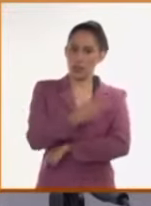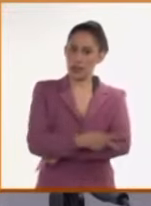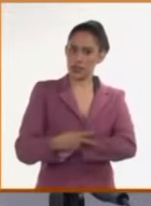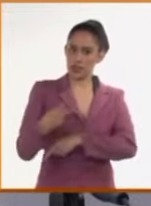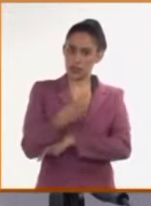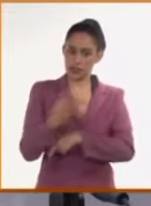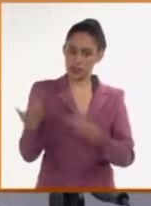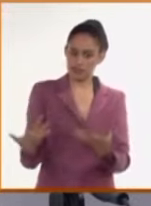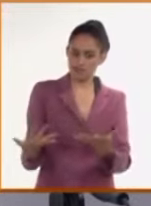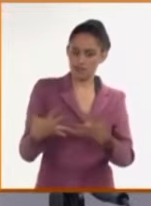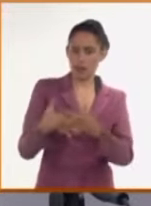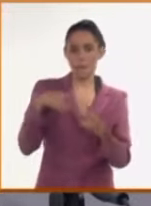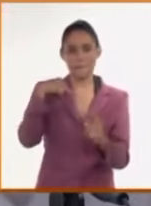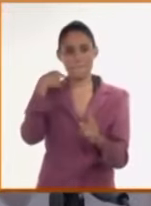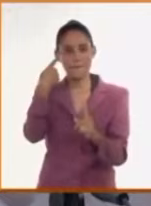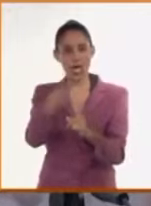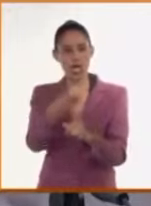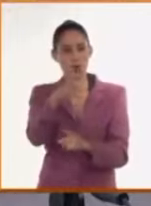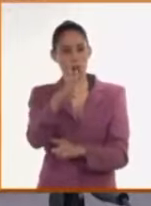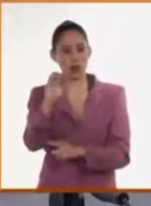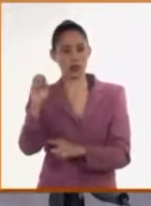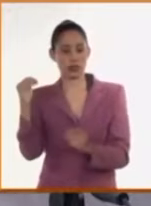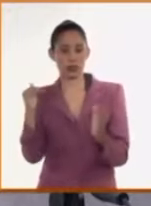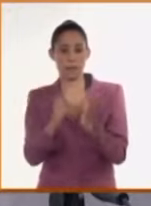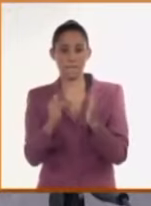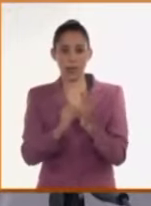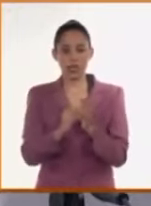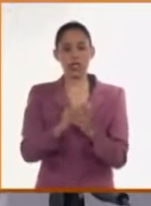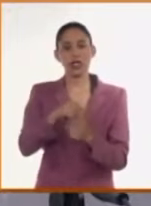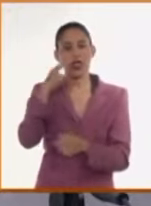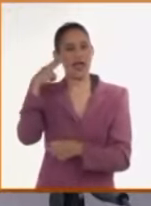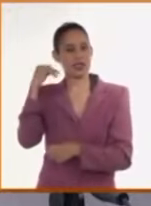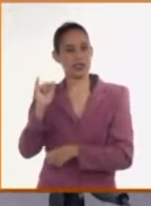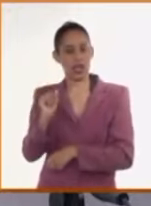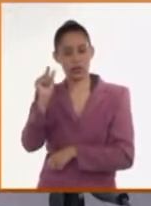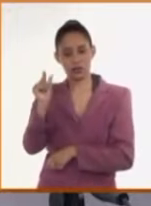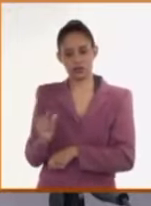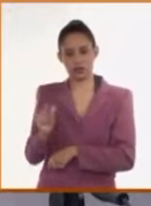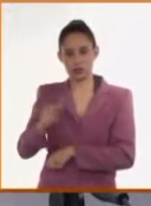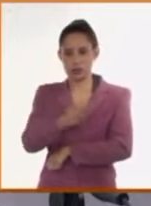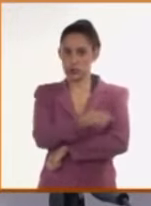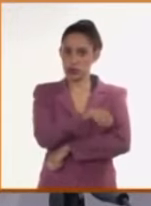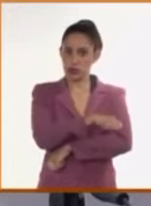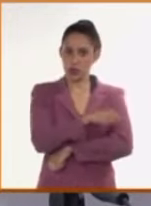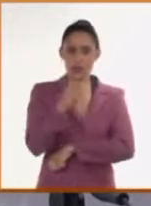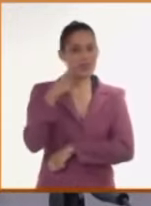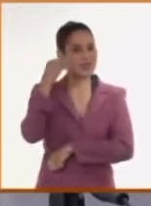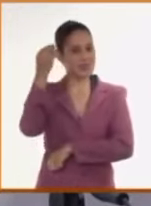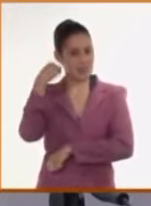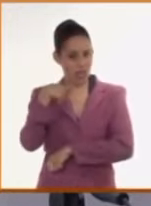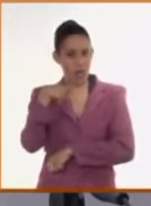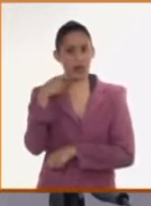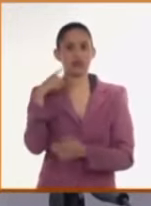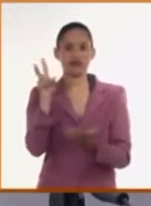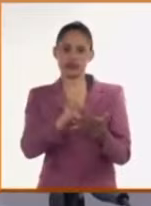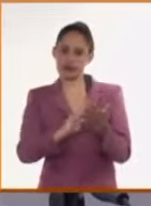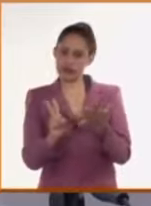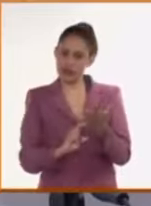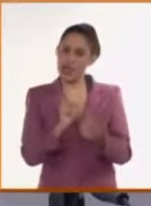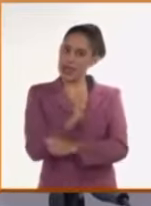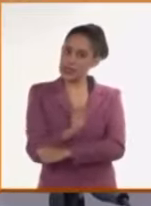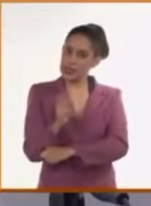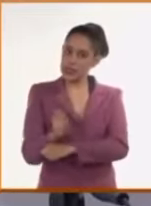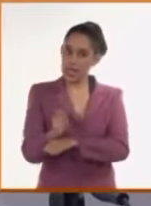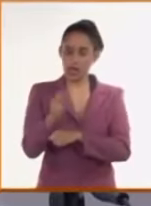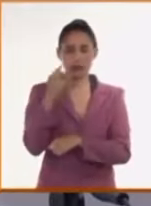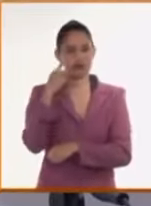400.000 haitianos se alfabetizaron con programas cubanos. Más de 1.600 jóvenes